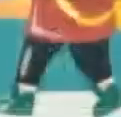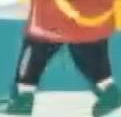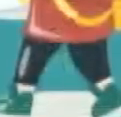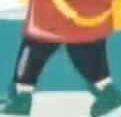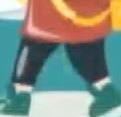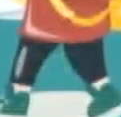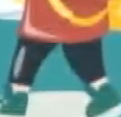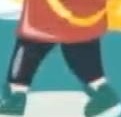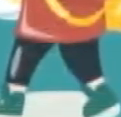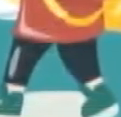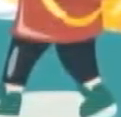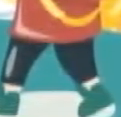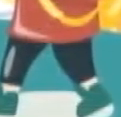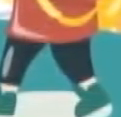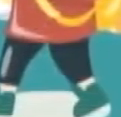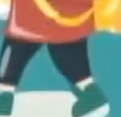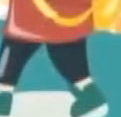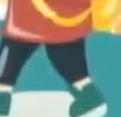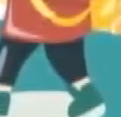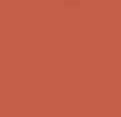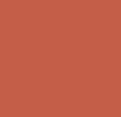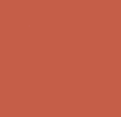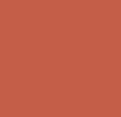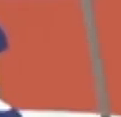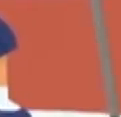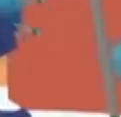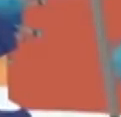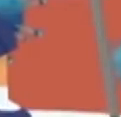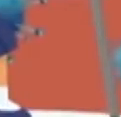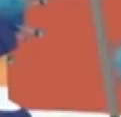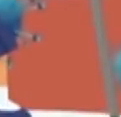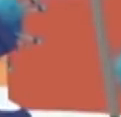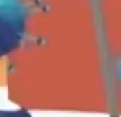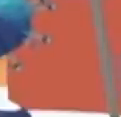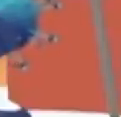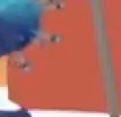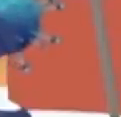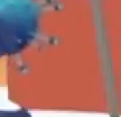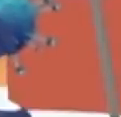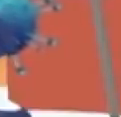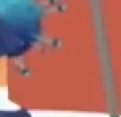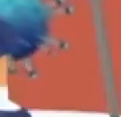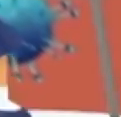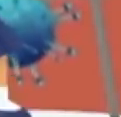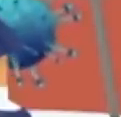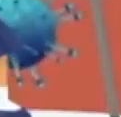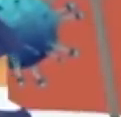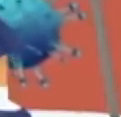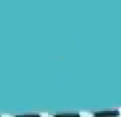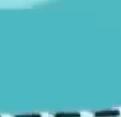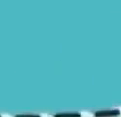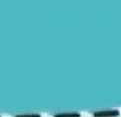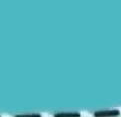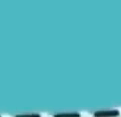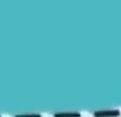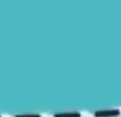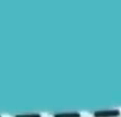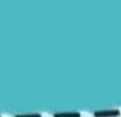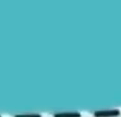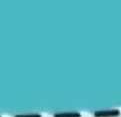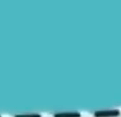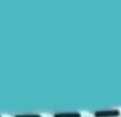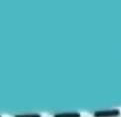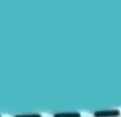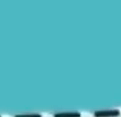De vuelta a clases ¿Sabes cómo cuidarte Del coronavirus Dentro de tu colegio? A continuación Te